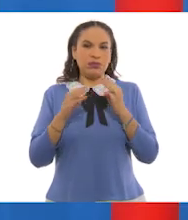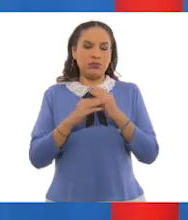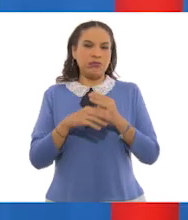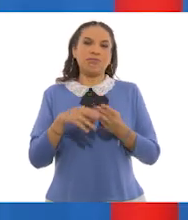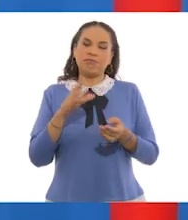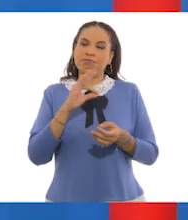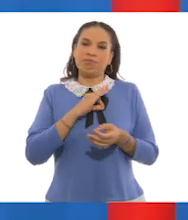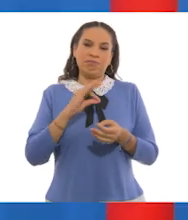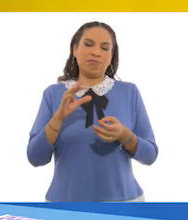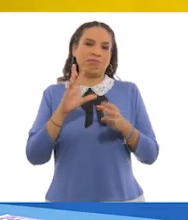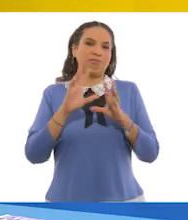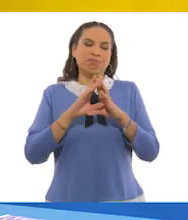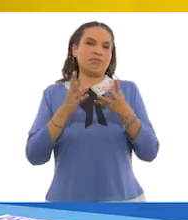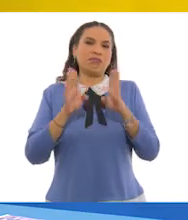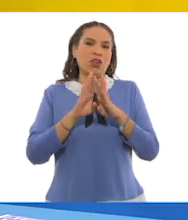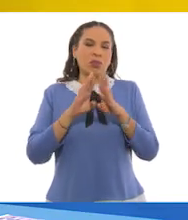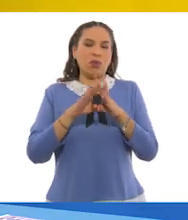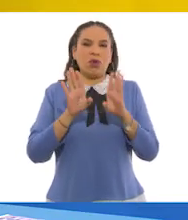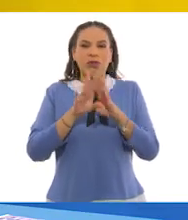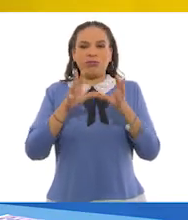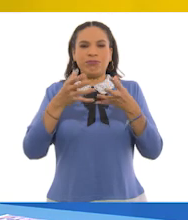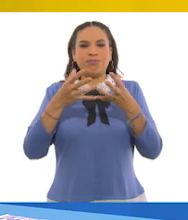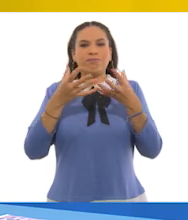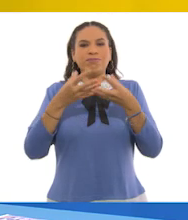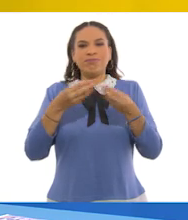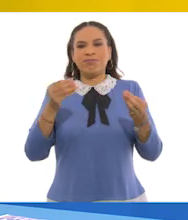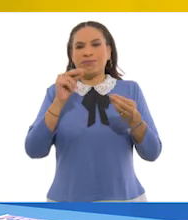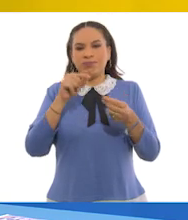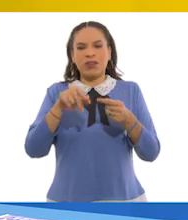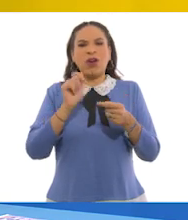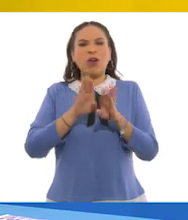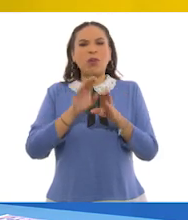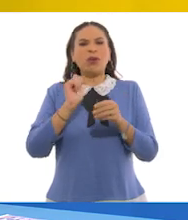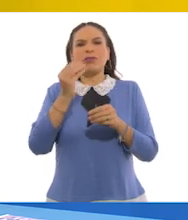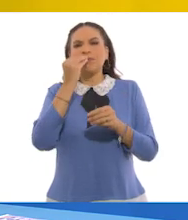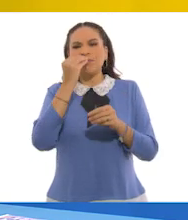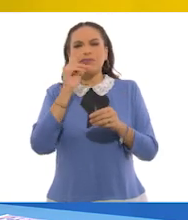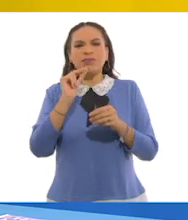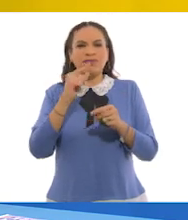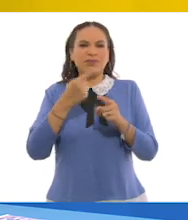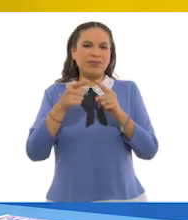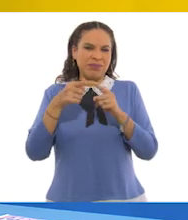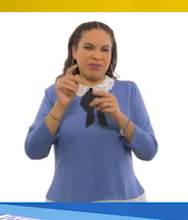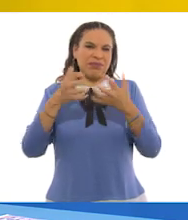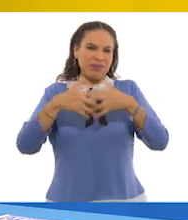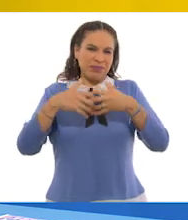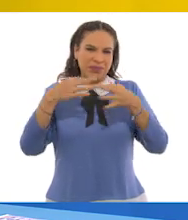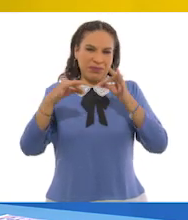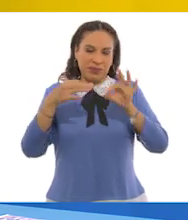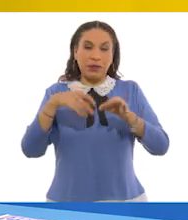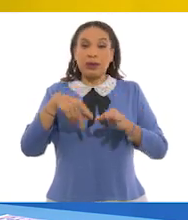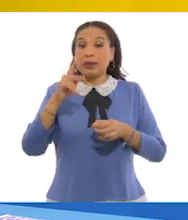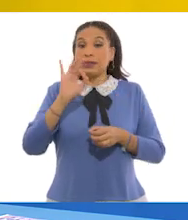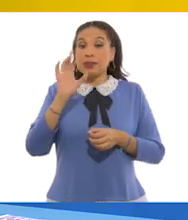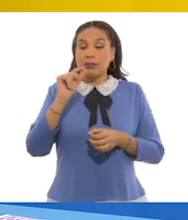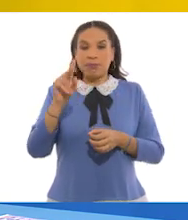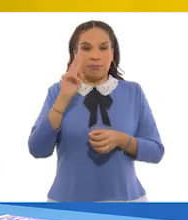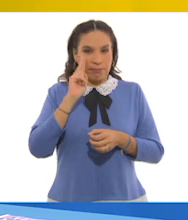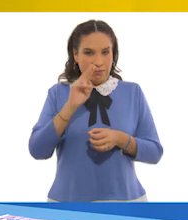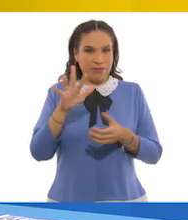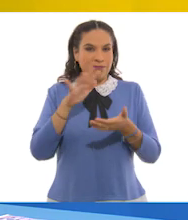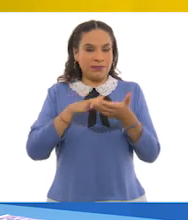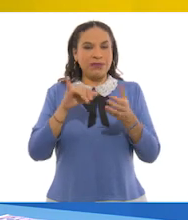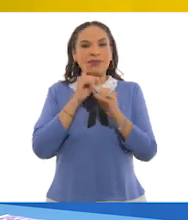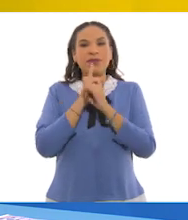inorgánicos. Supongo que ustedes ya saben qué significan esas palabras que acaba de decir Juan Carlos. Pero si no, los invito a que